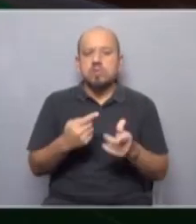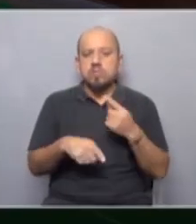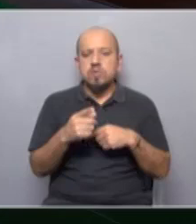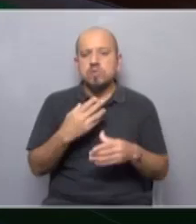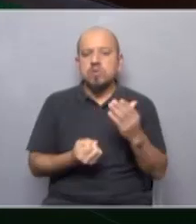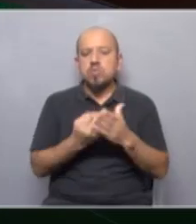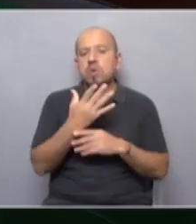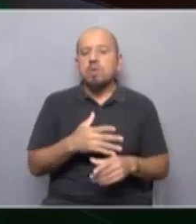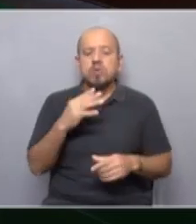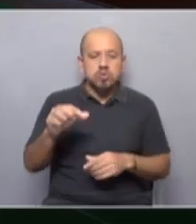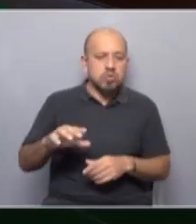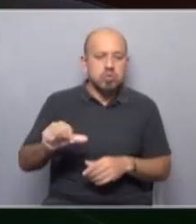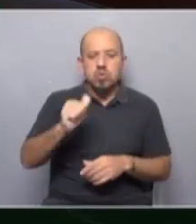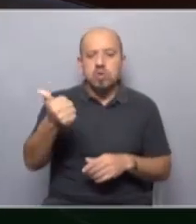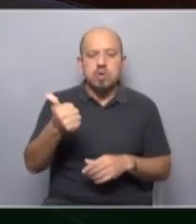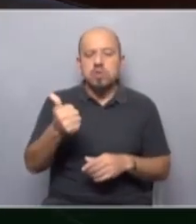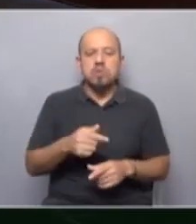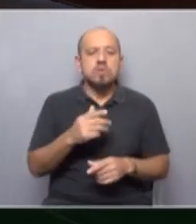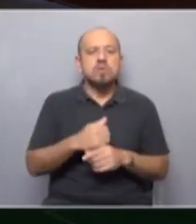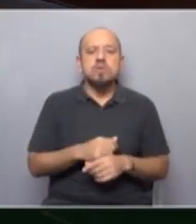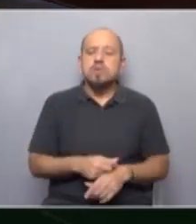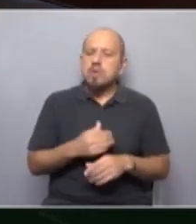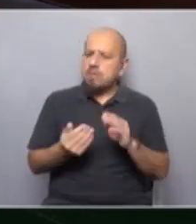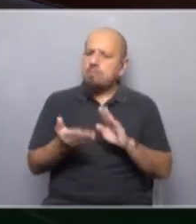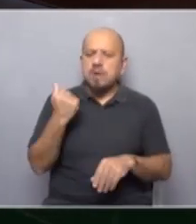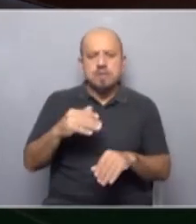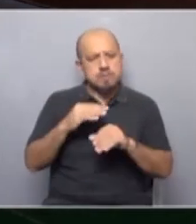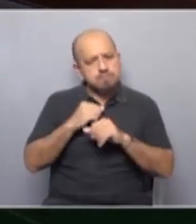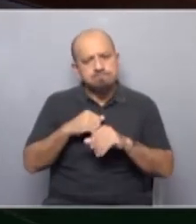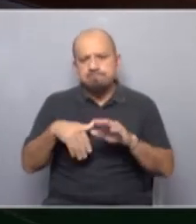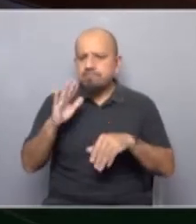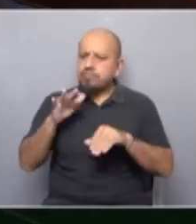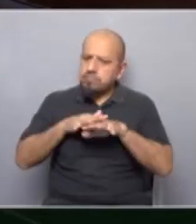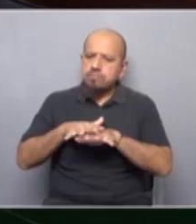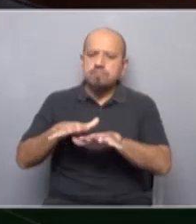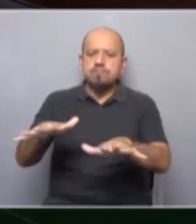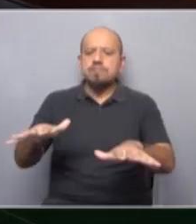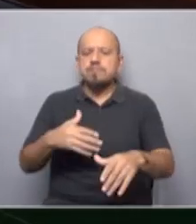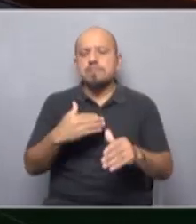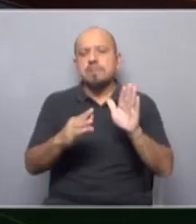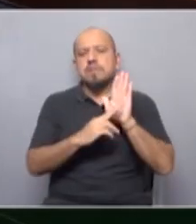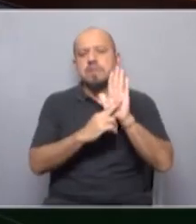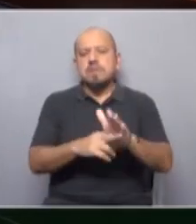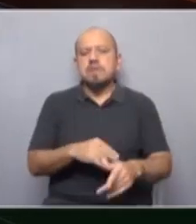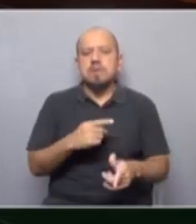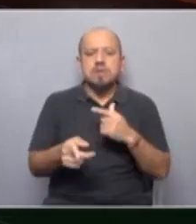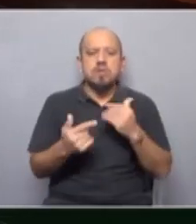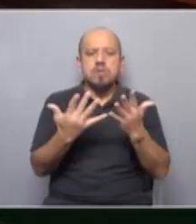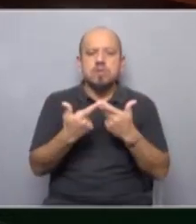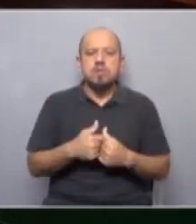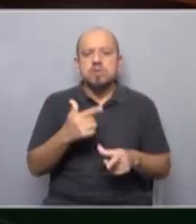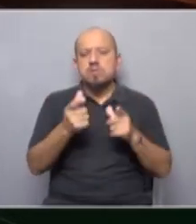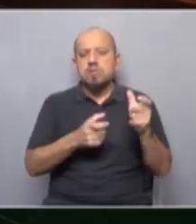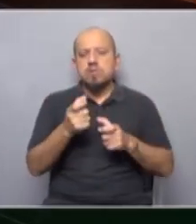de nuevas conquistas más abarcativo mucho más abarcativo mucho más representativo que podamos organizar cada vez más gente